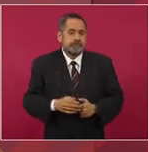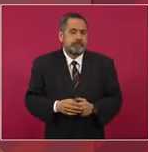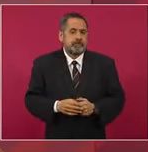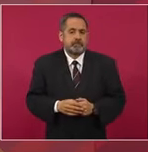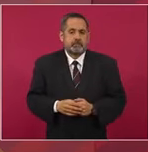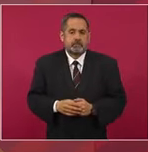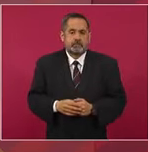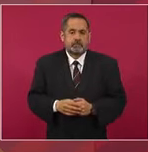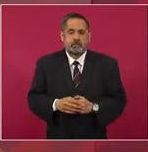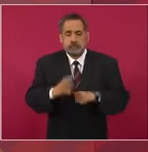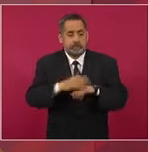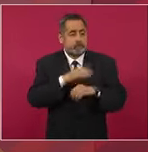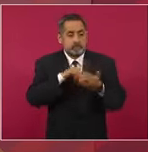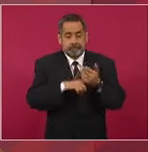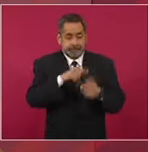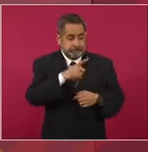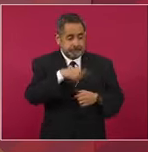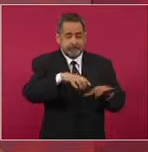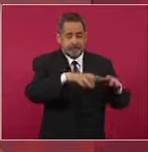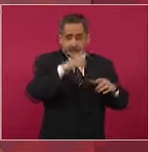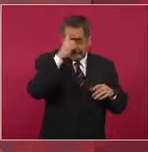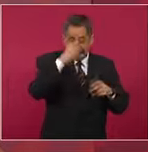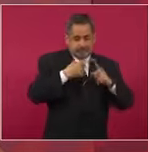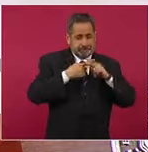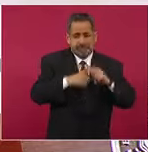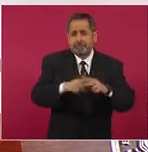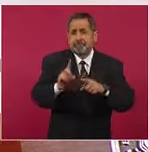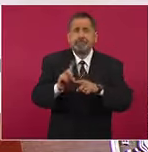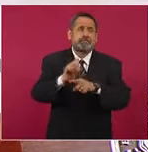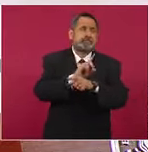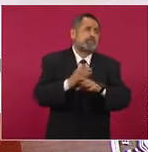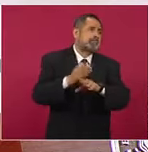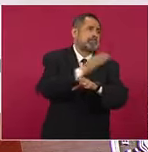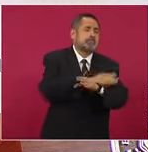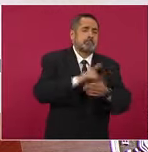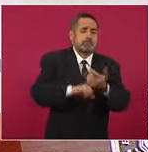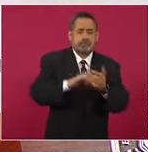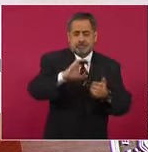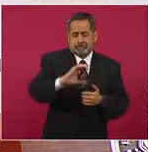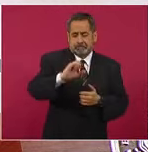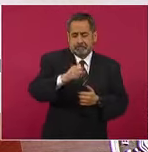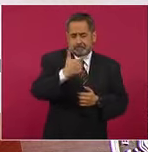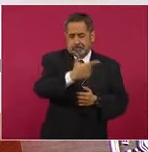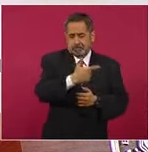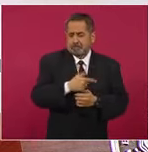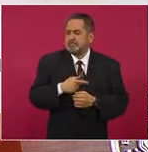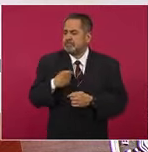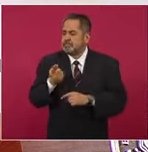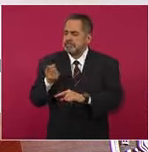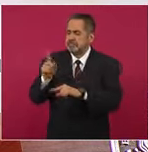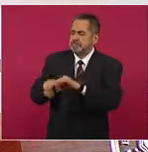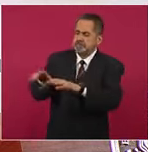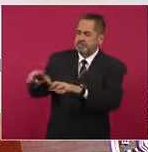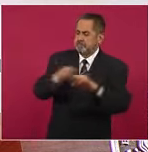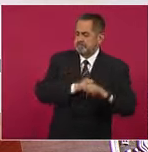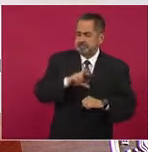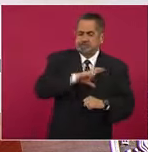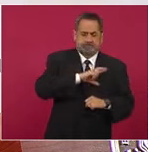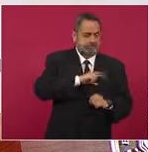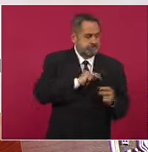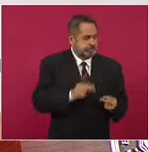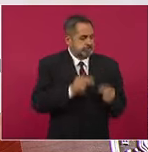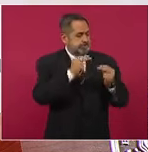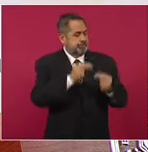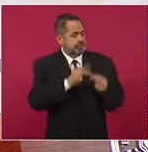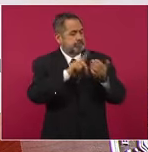porque ellos fueron los que iniciaron desde Salinas la privatización de la industria eléctrica